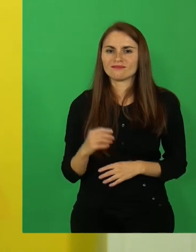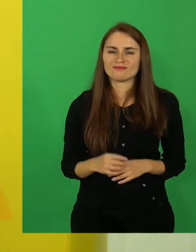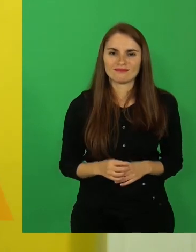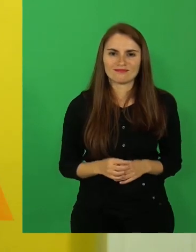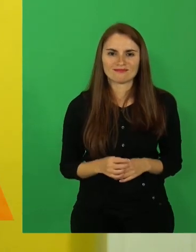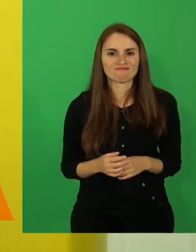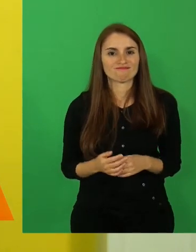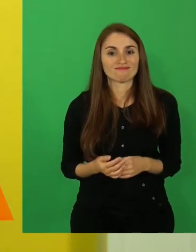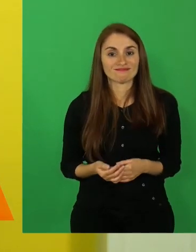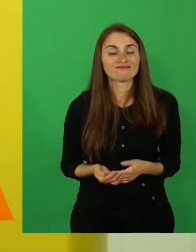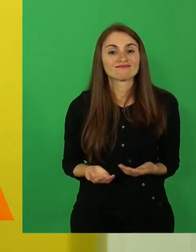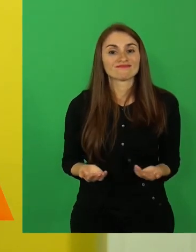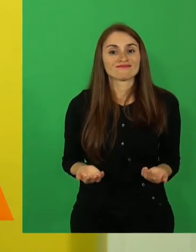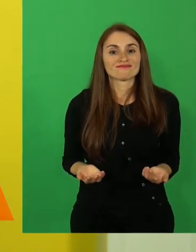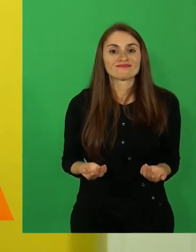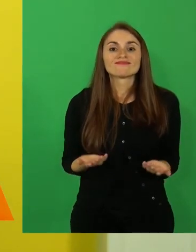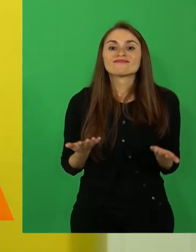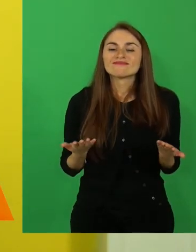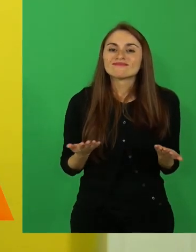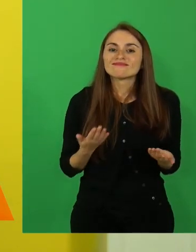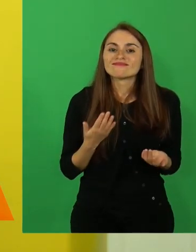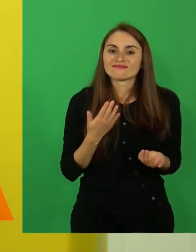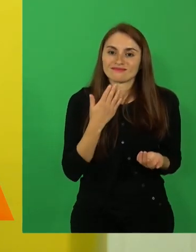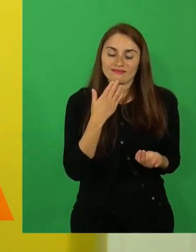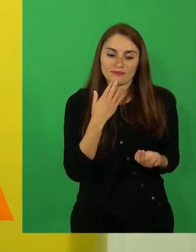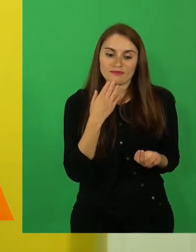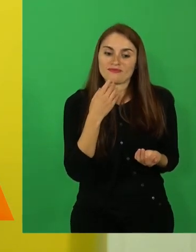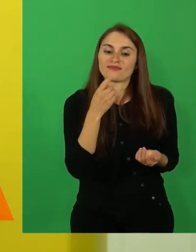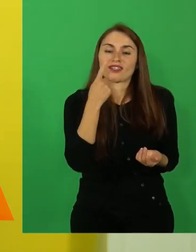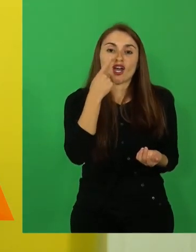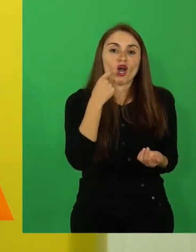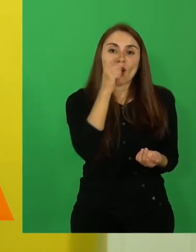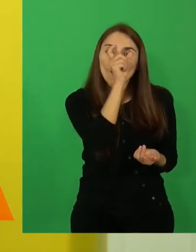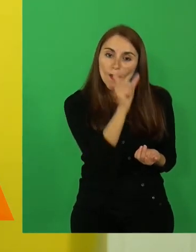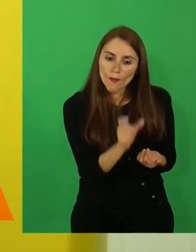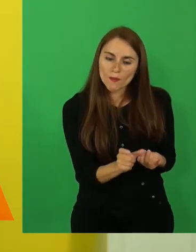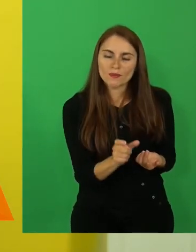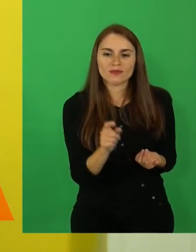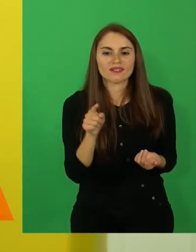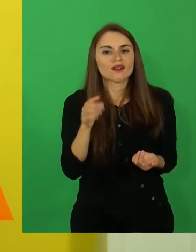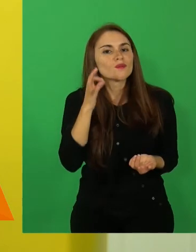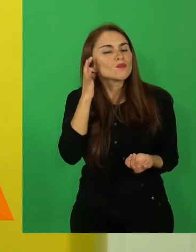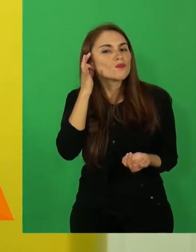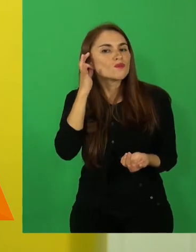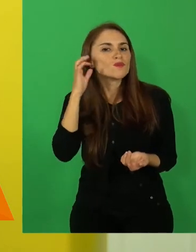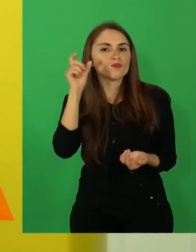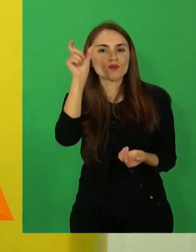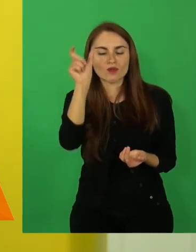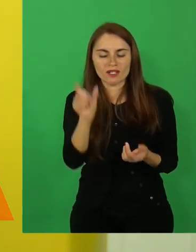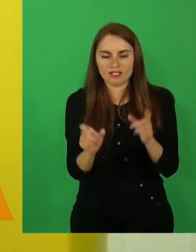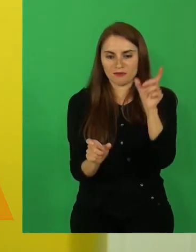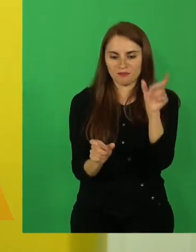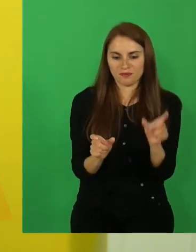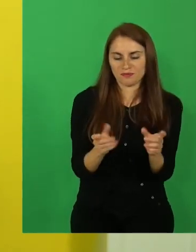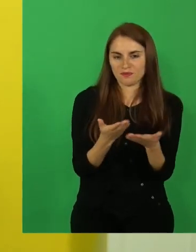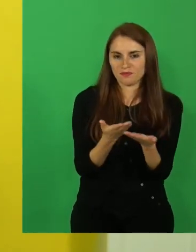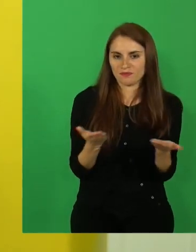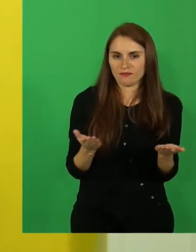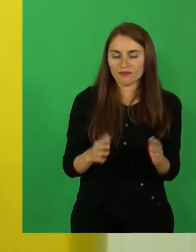Y al hombre y a la mujer. Los invito